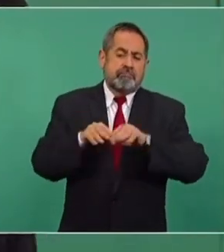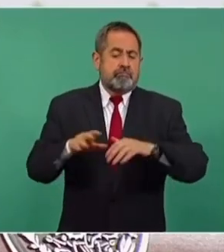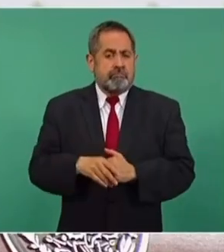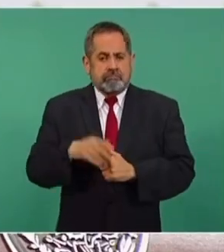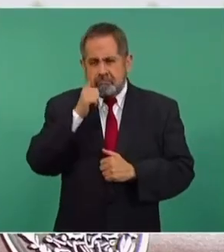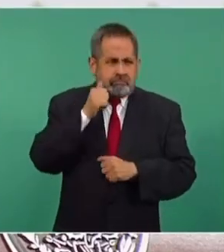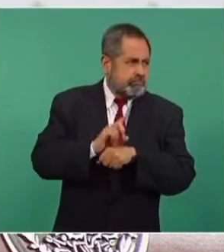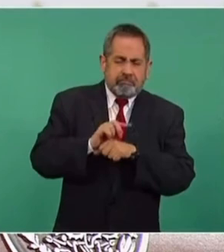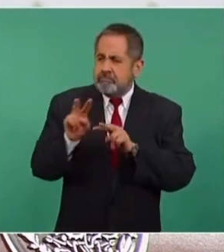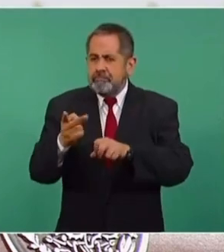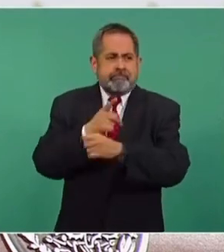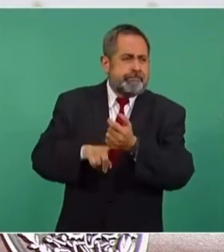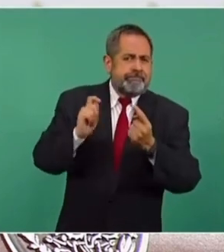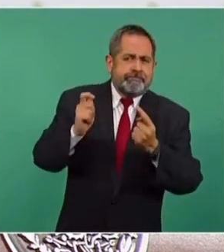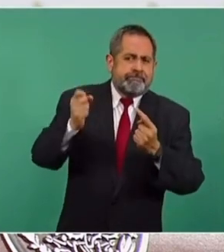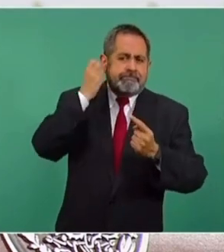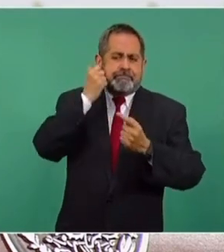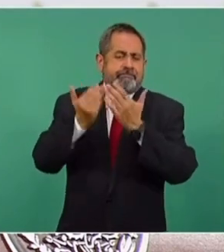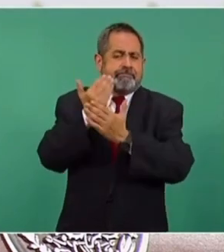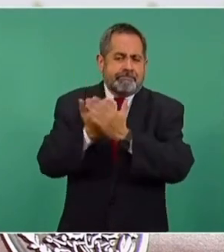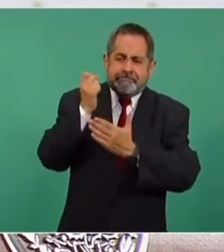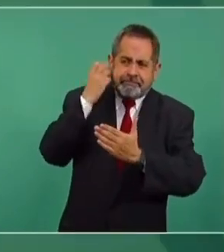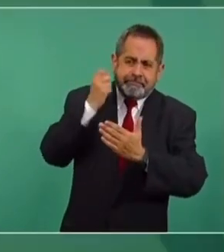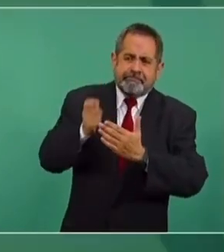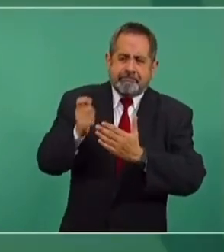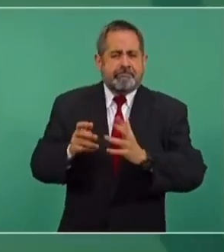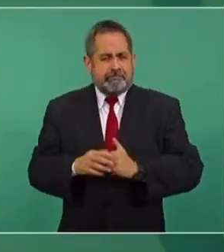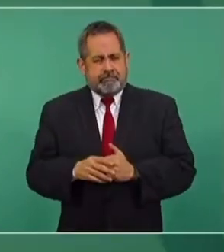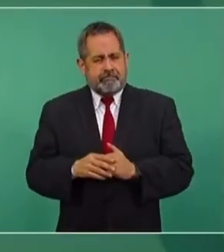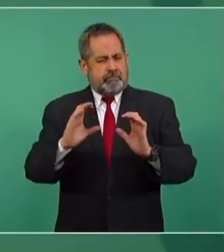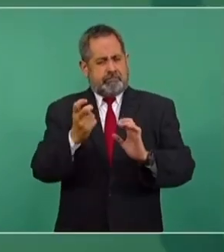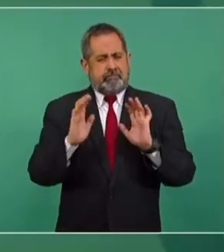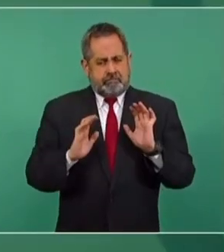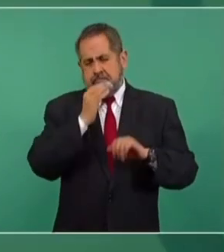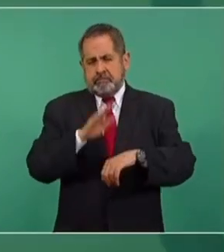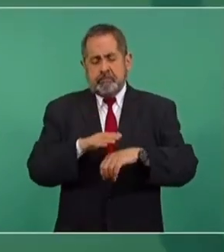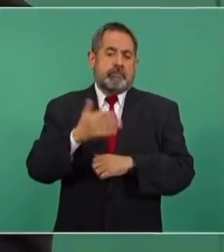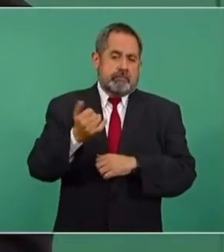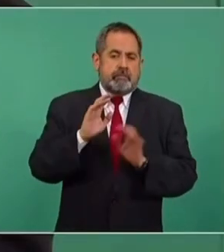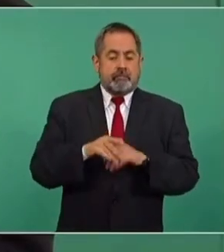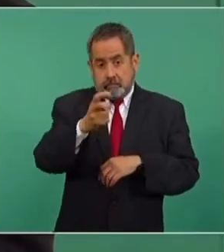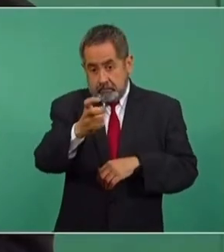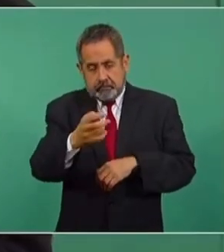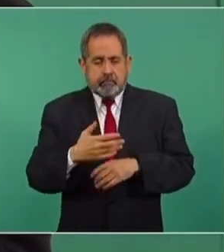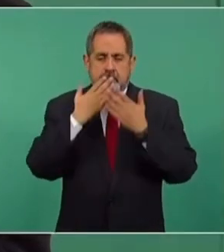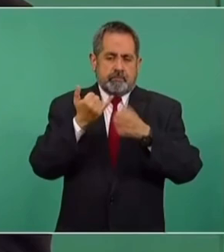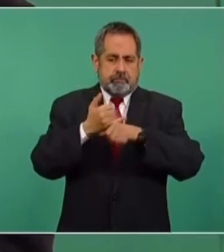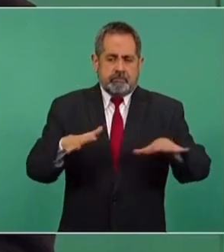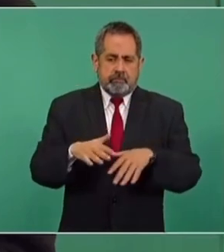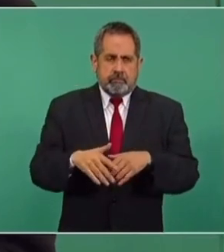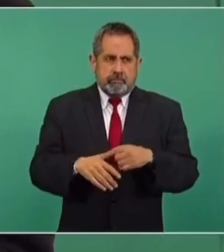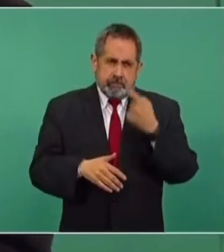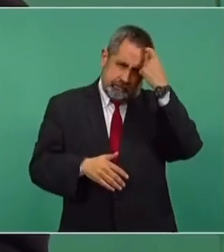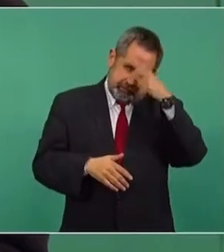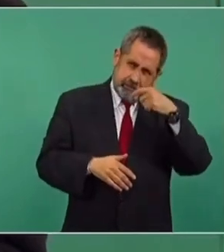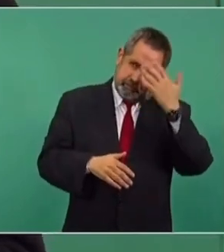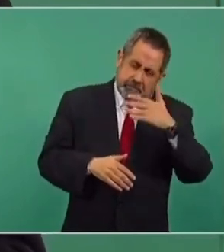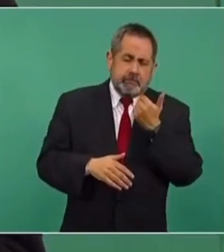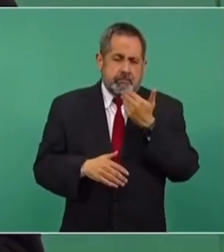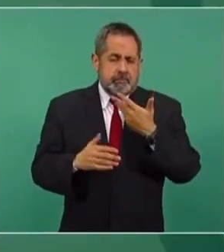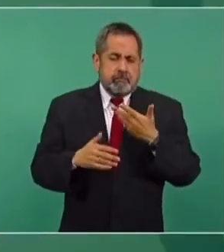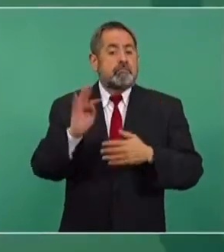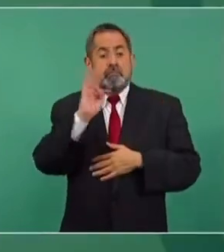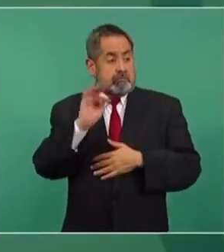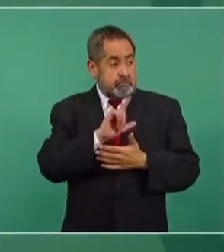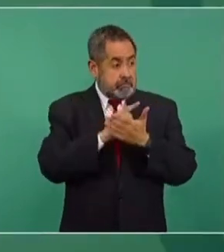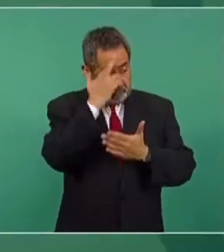Están pendientes todos de lo que pasa en la mañanera. Entonces, nada más cuidar eso. Y en este caso no tengo información, pero si hay una ilegalidad,